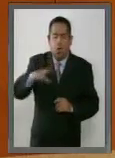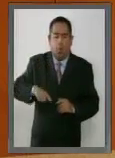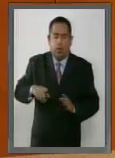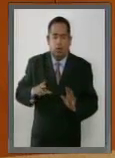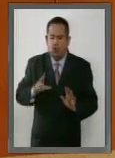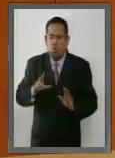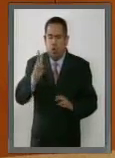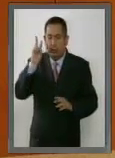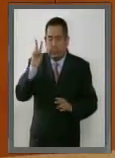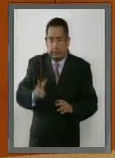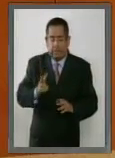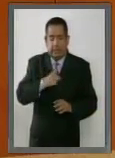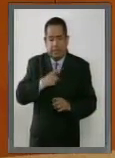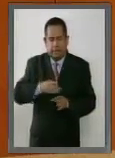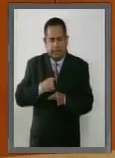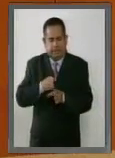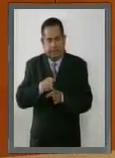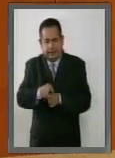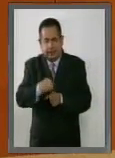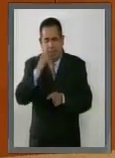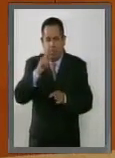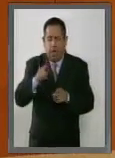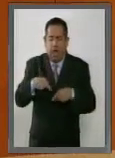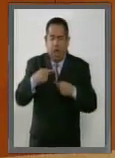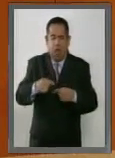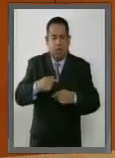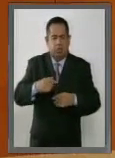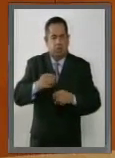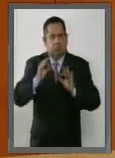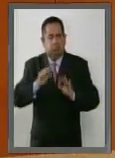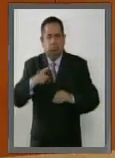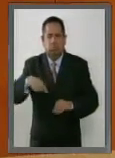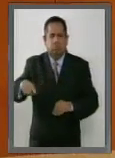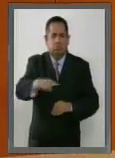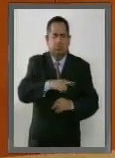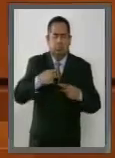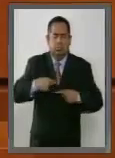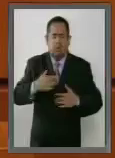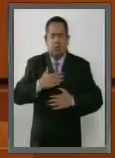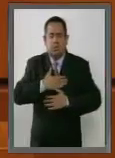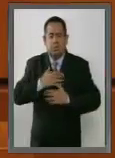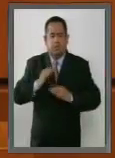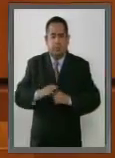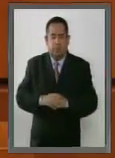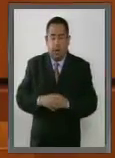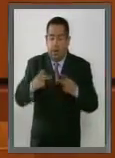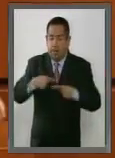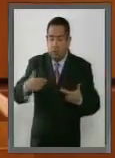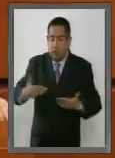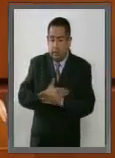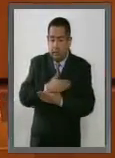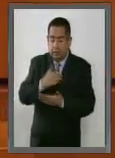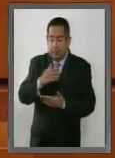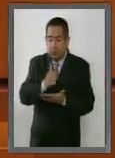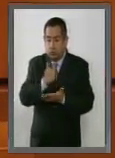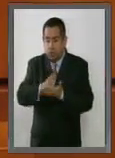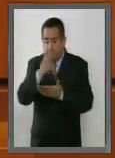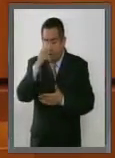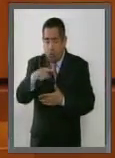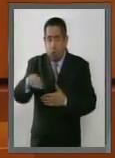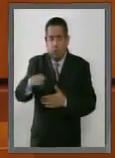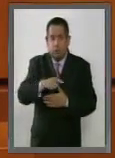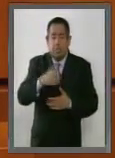sino una vía eficaz para darle satisfacción a la gente. Los ciudadanos están esperando